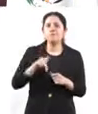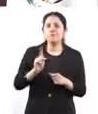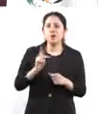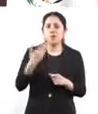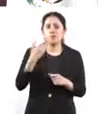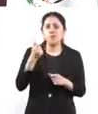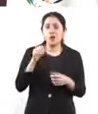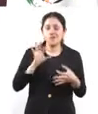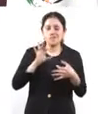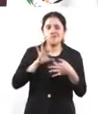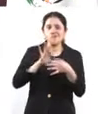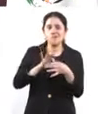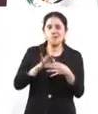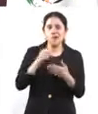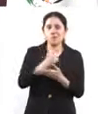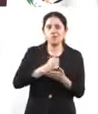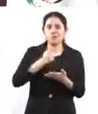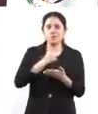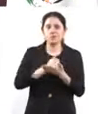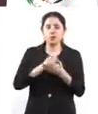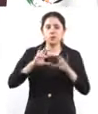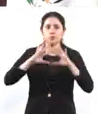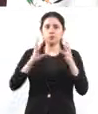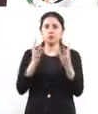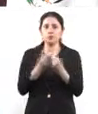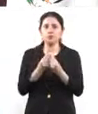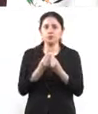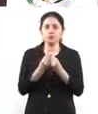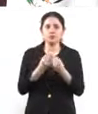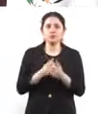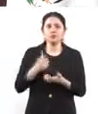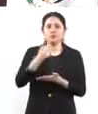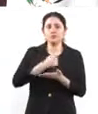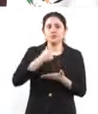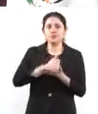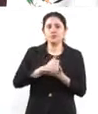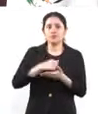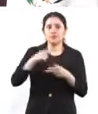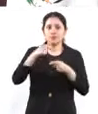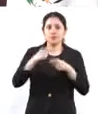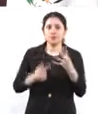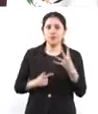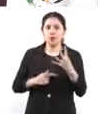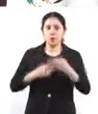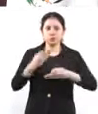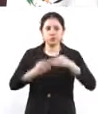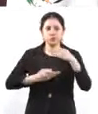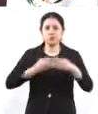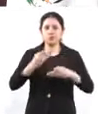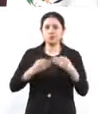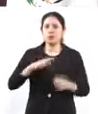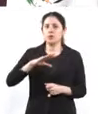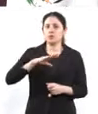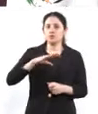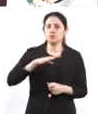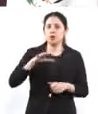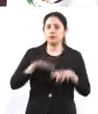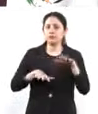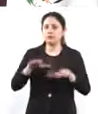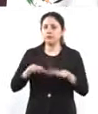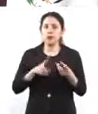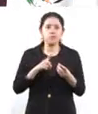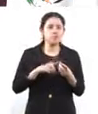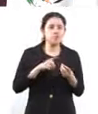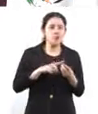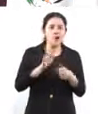la oferta de una ciudad como la Ciudad de México, que es la ciudad que lo tiene todo y que tenías que estar batallando por encontrar la parte de cine, pero el